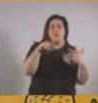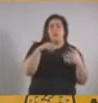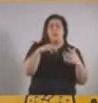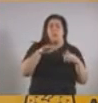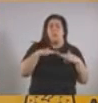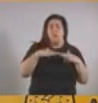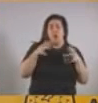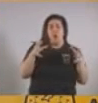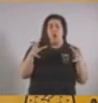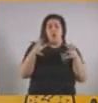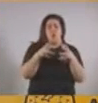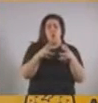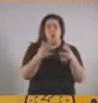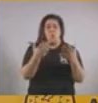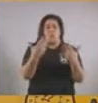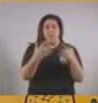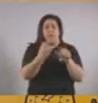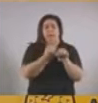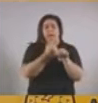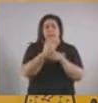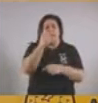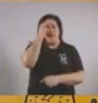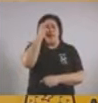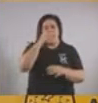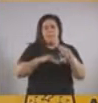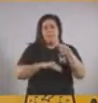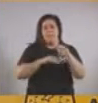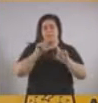en grupo, pueden hacerse hasta 10 personas.